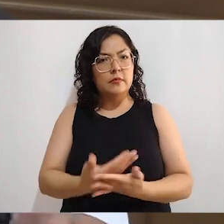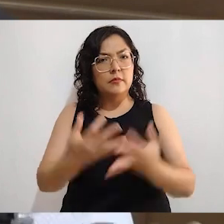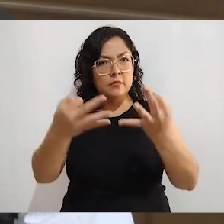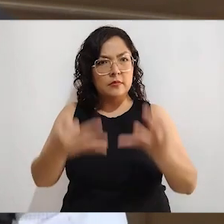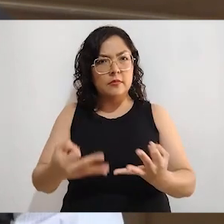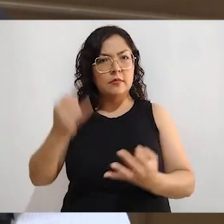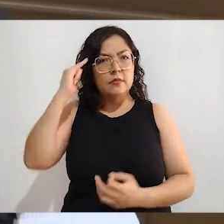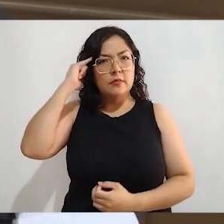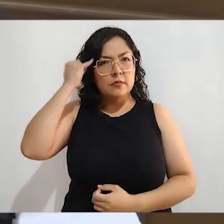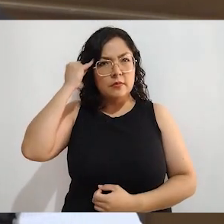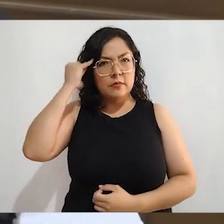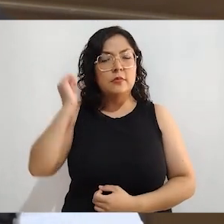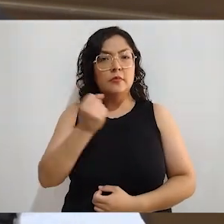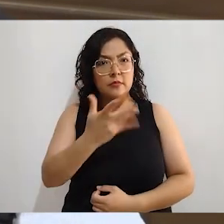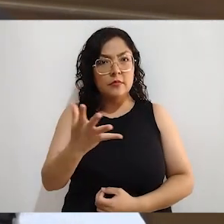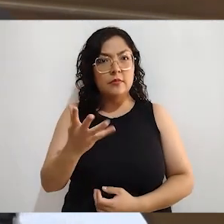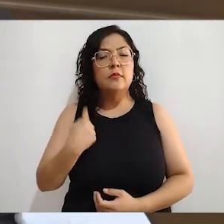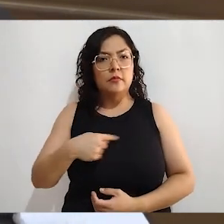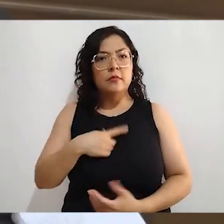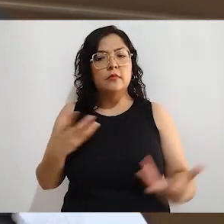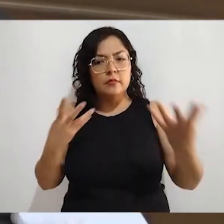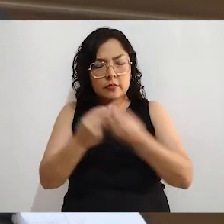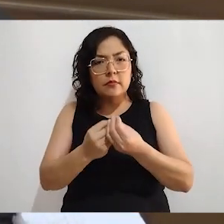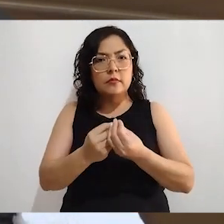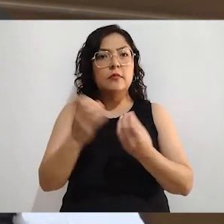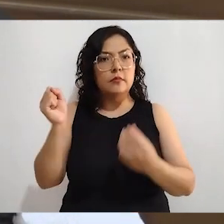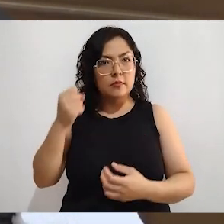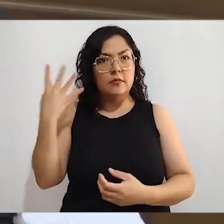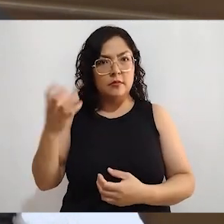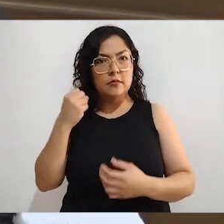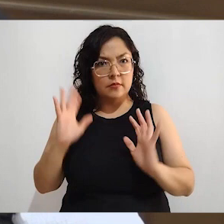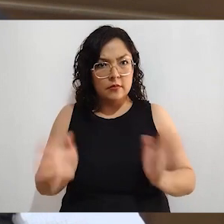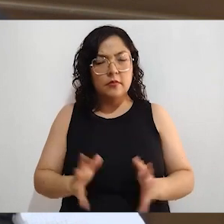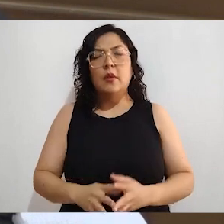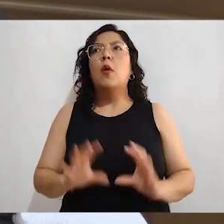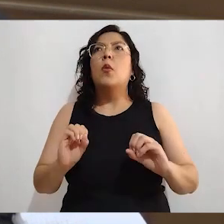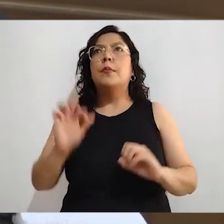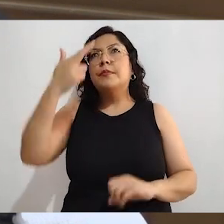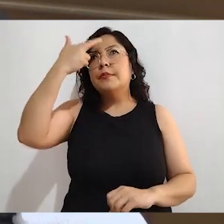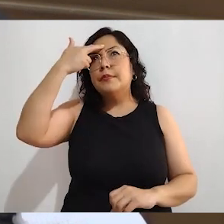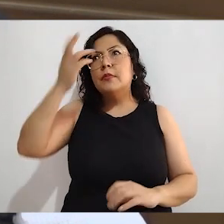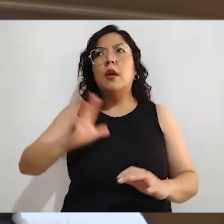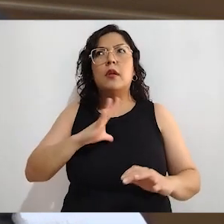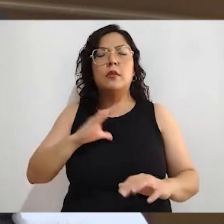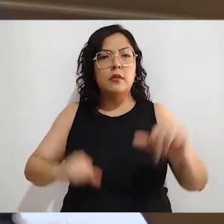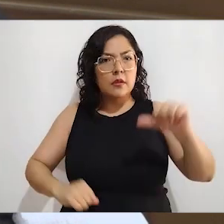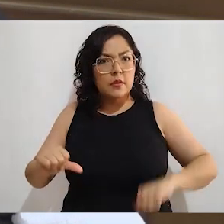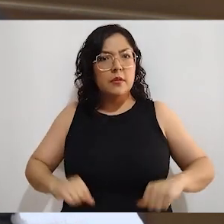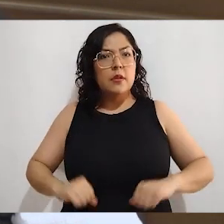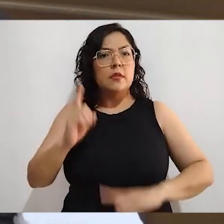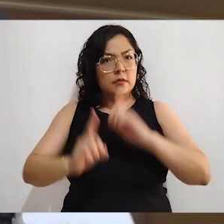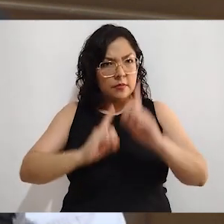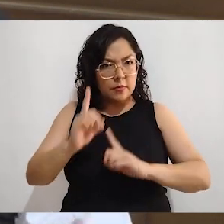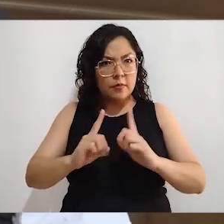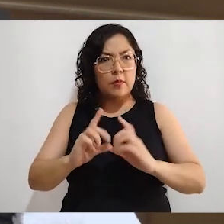esos, pues hay otros temas también muy importantes, bueno, algunas actividades deportivas que están a cargo de la planeación de ustedes, Museo del